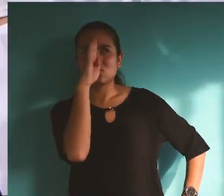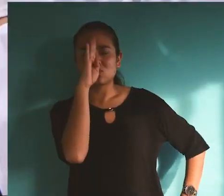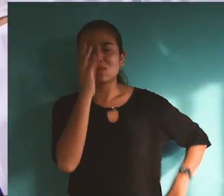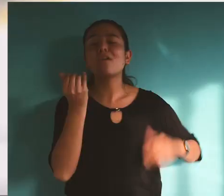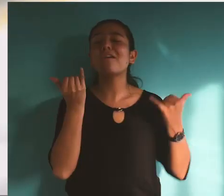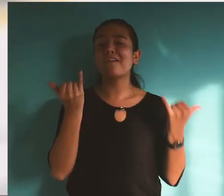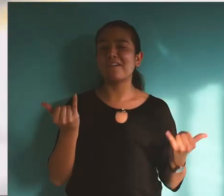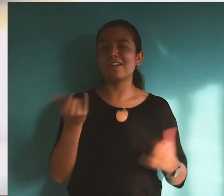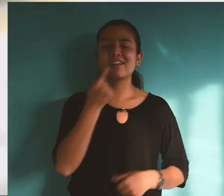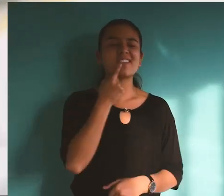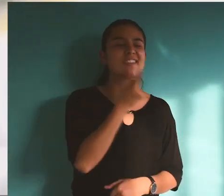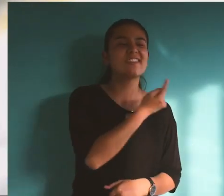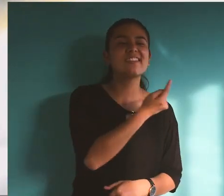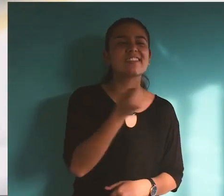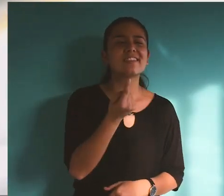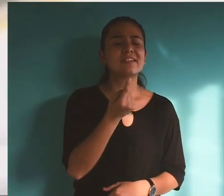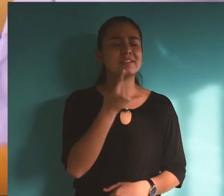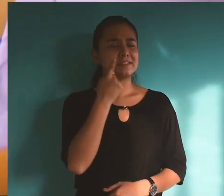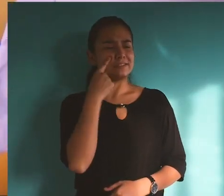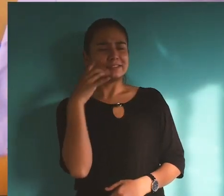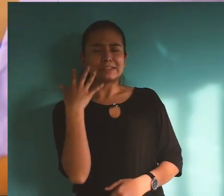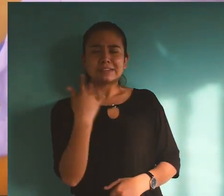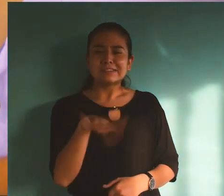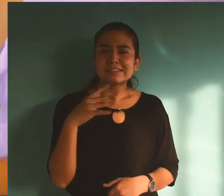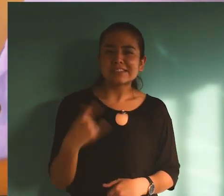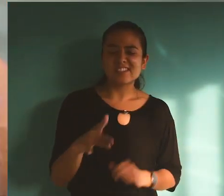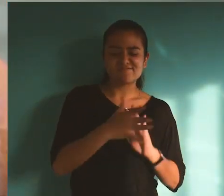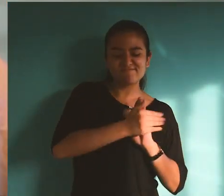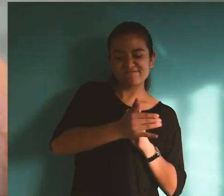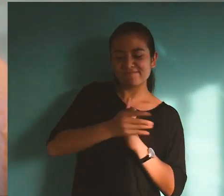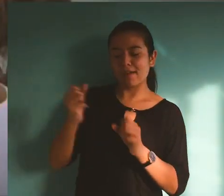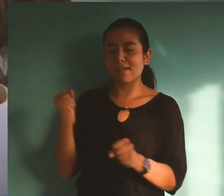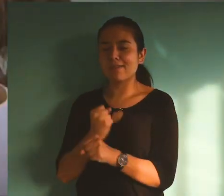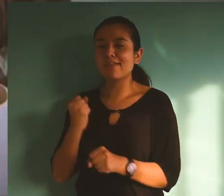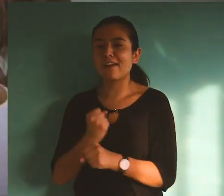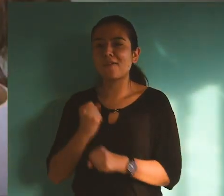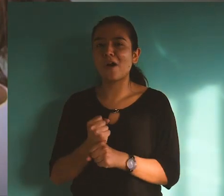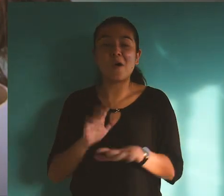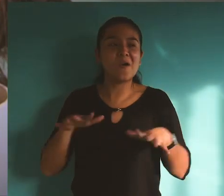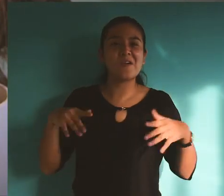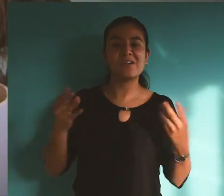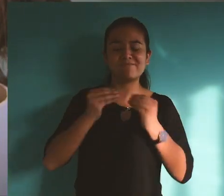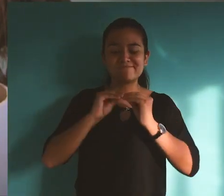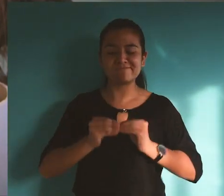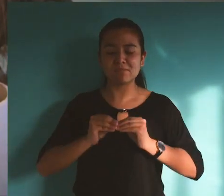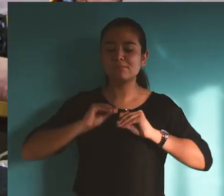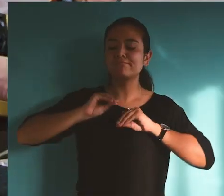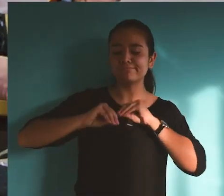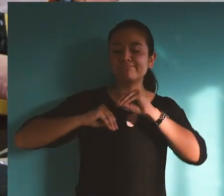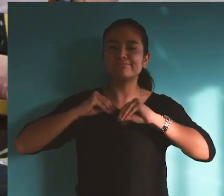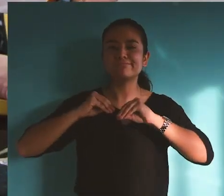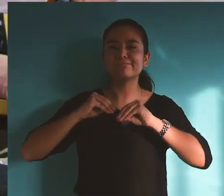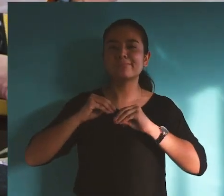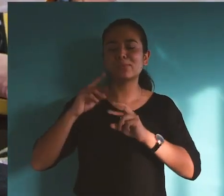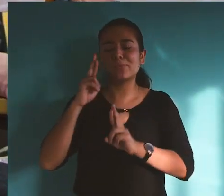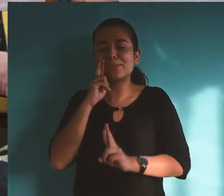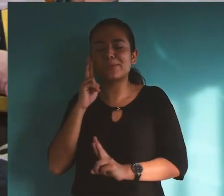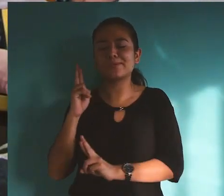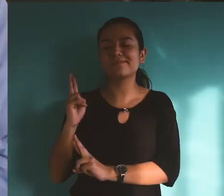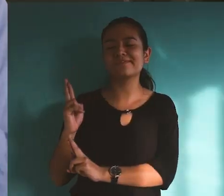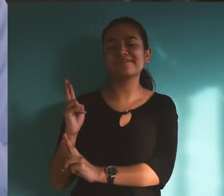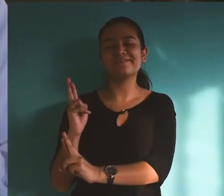Hoy quiero decirles que admiro su capacidad de trabajo y por la manera como lo realizan, merecen el